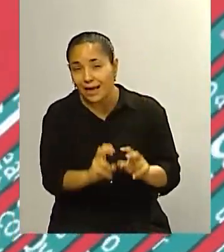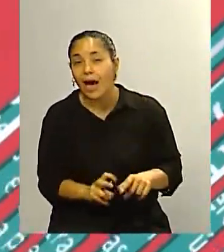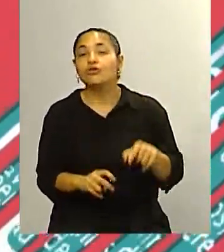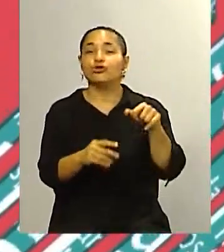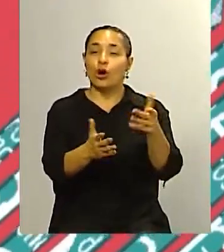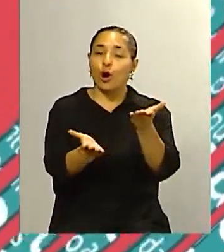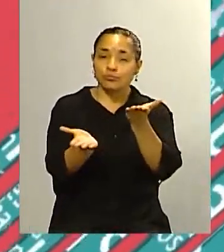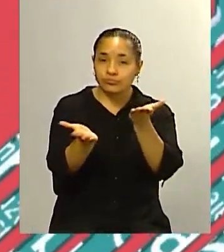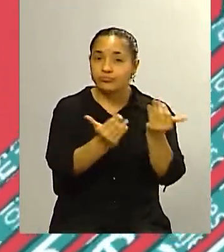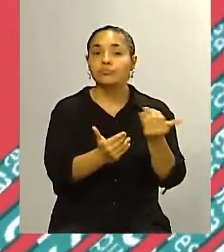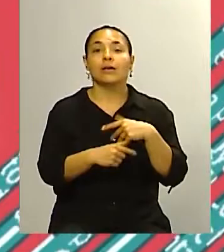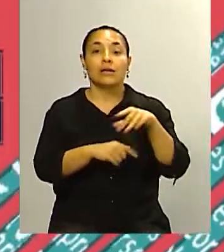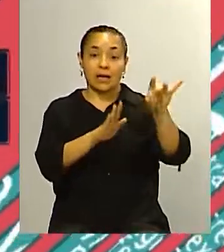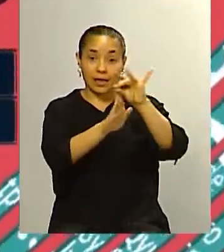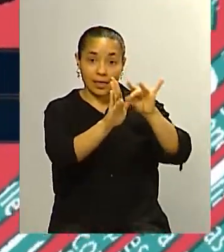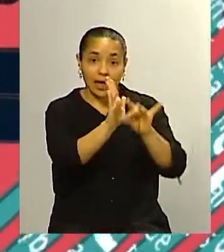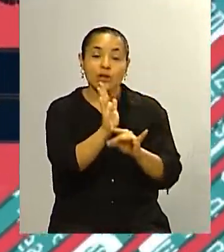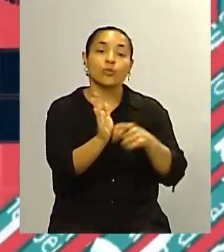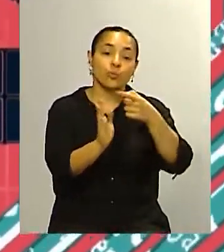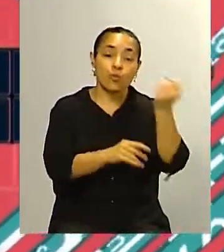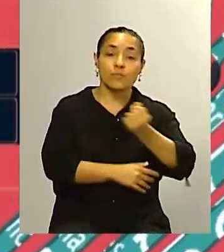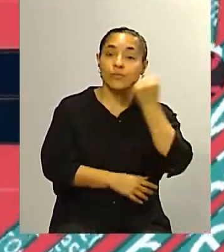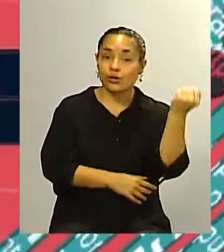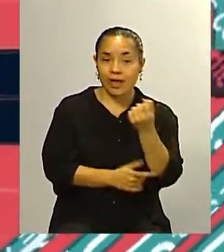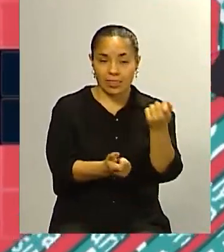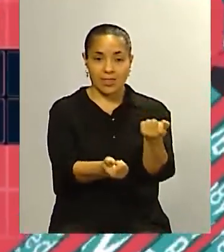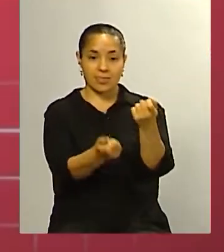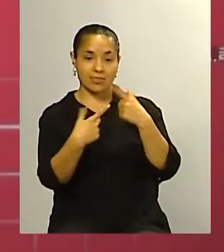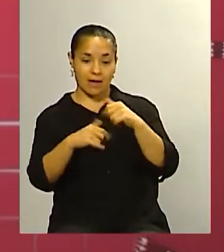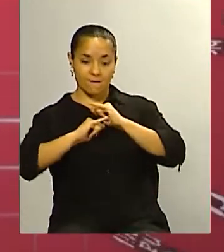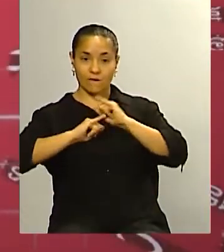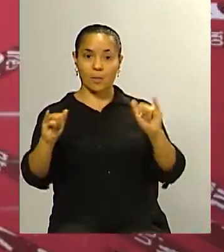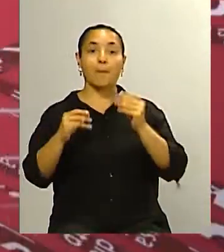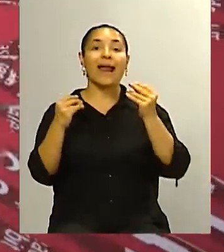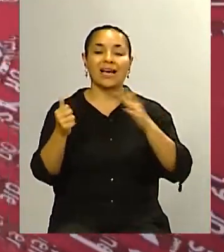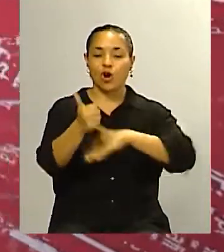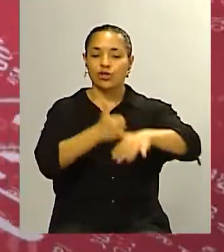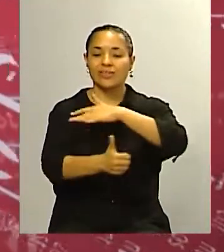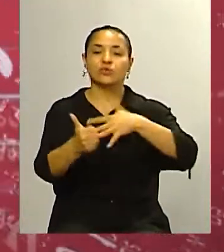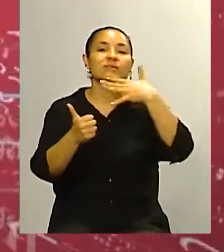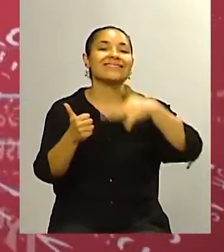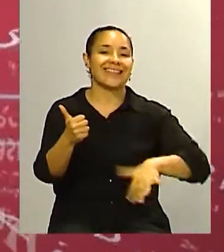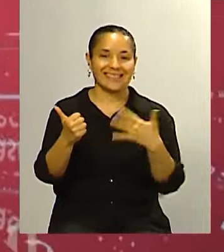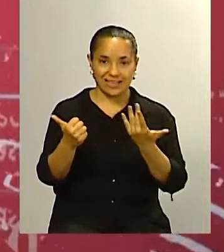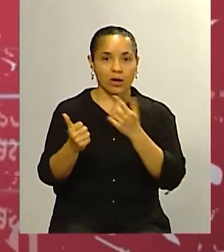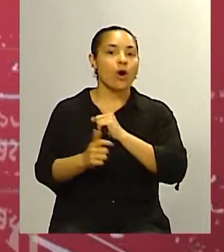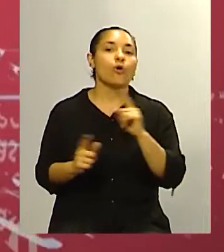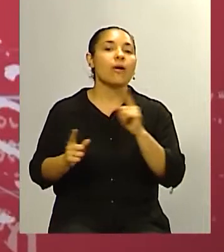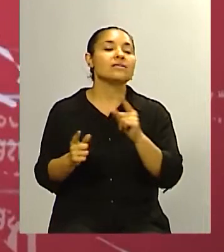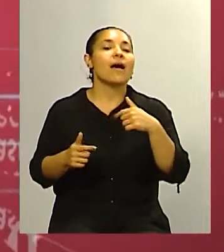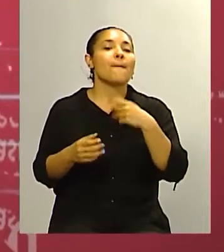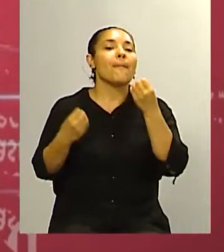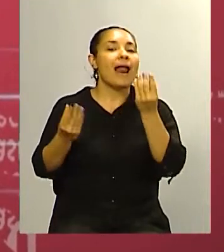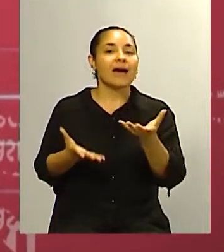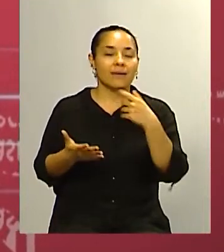y te pueden dar elementos sumamente importantes para entender el contexto no tanto para determinar con precisión